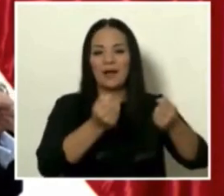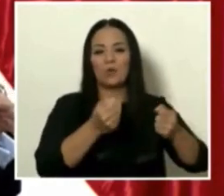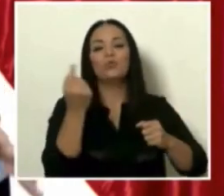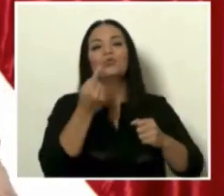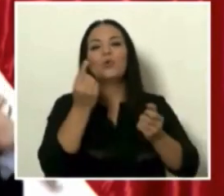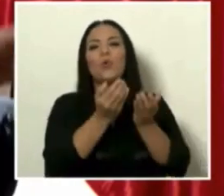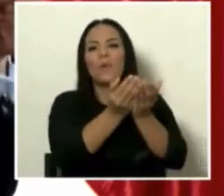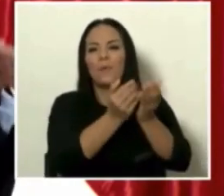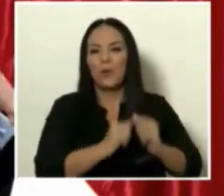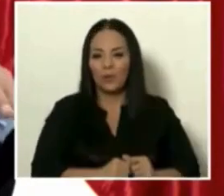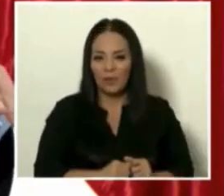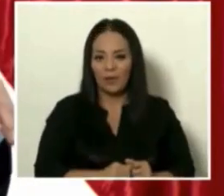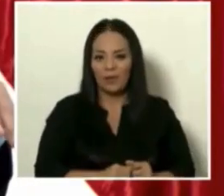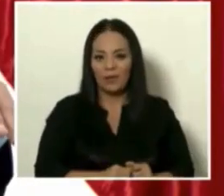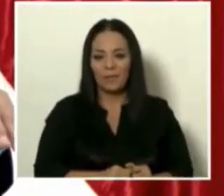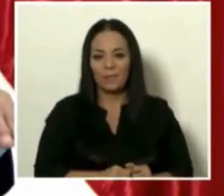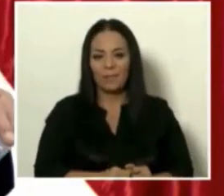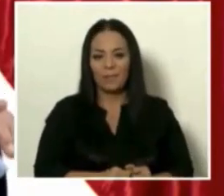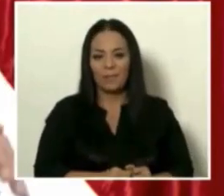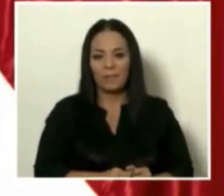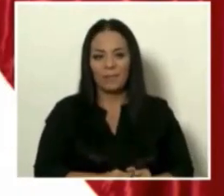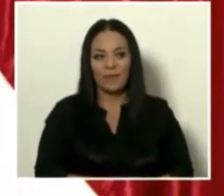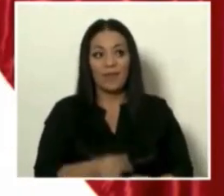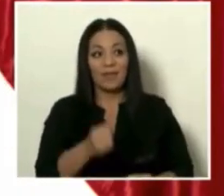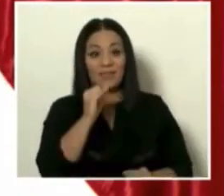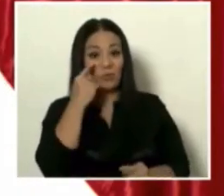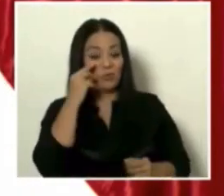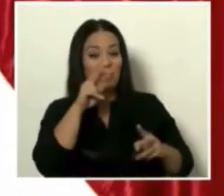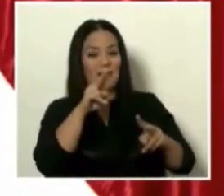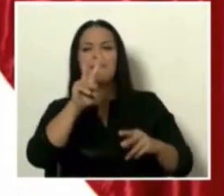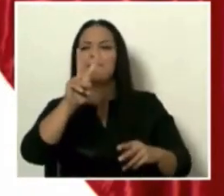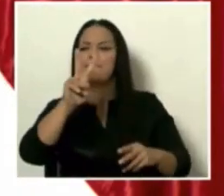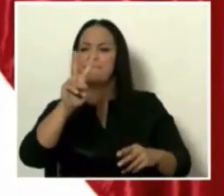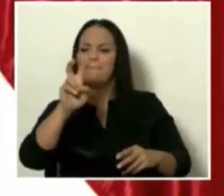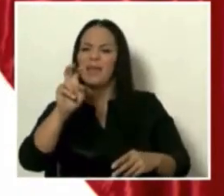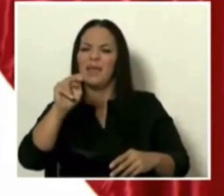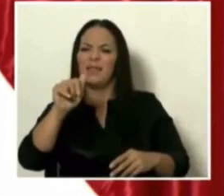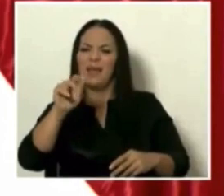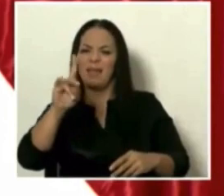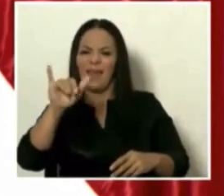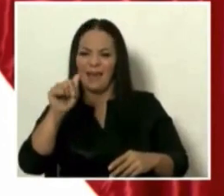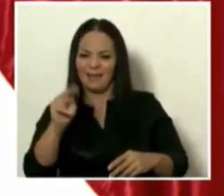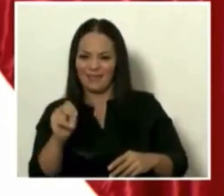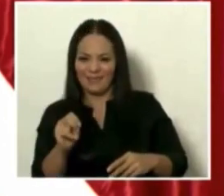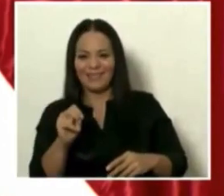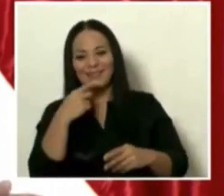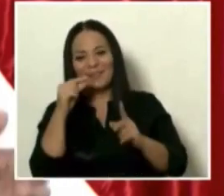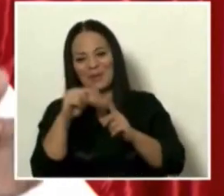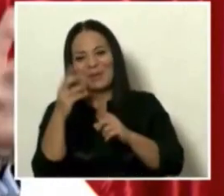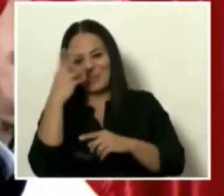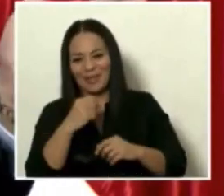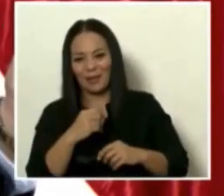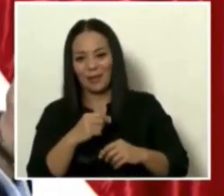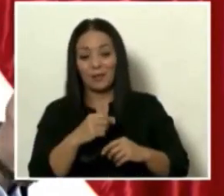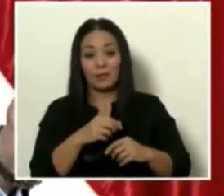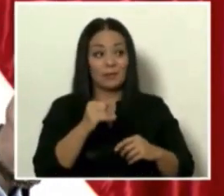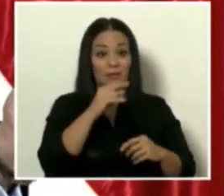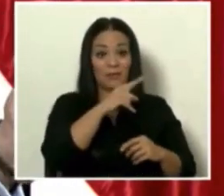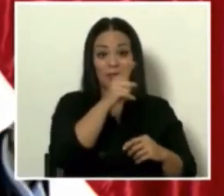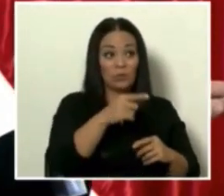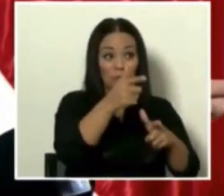bote. Y a usted se lo venadean, vean qué palabra más bonita, de a los que nos van a matar es a nosotros.